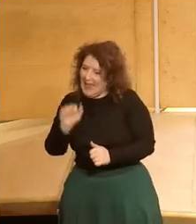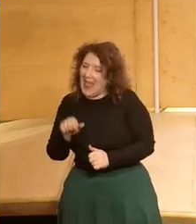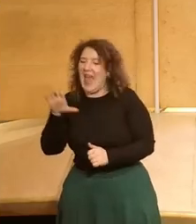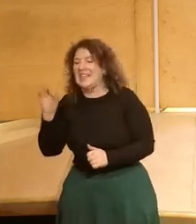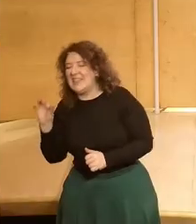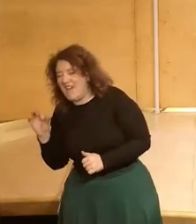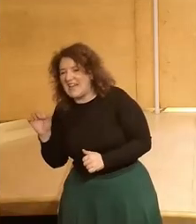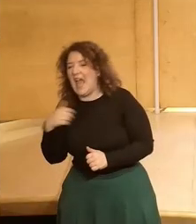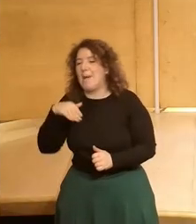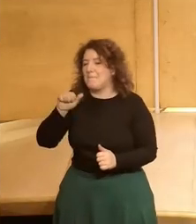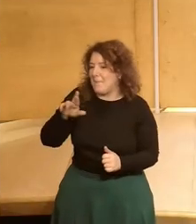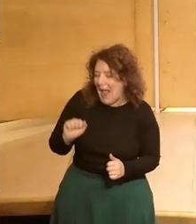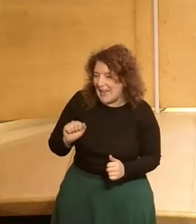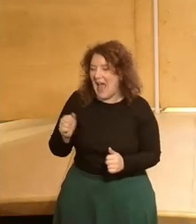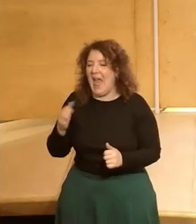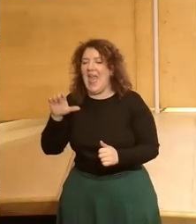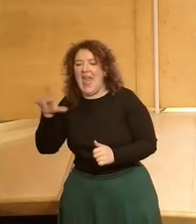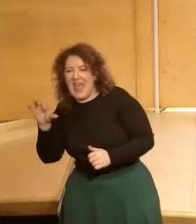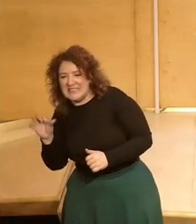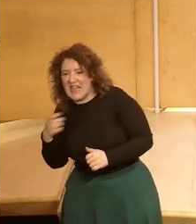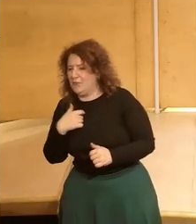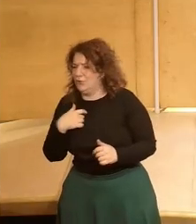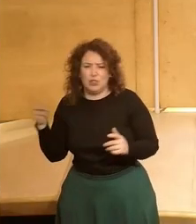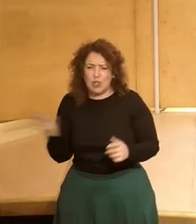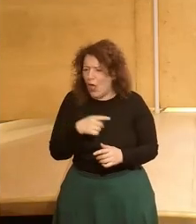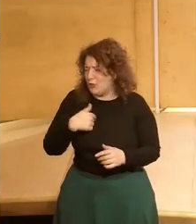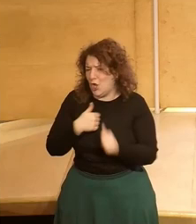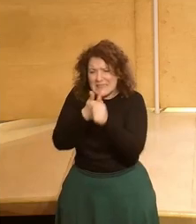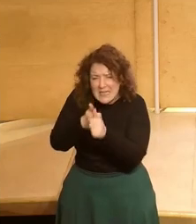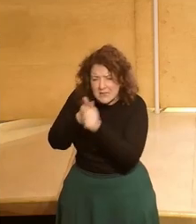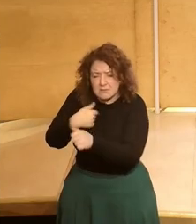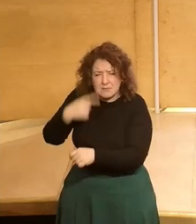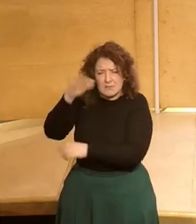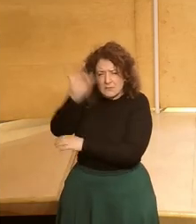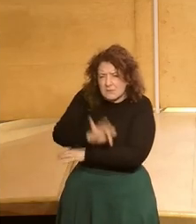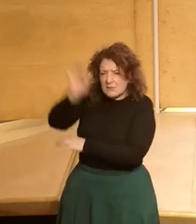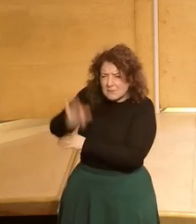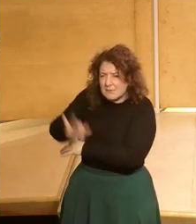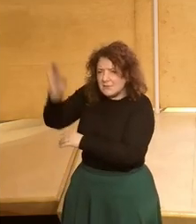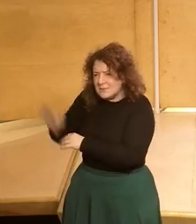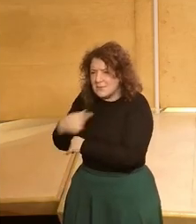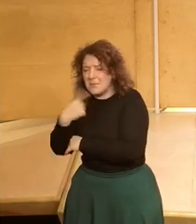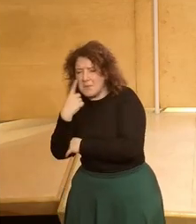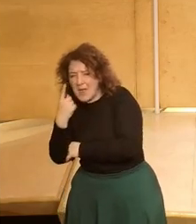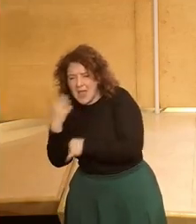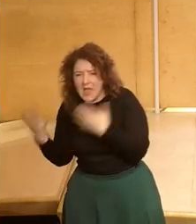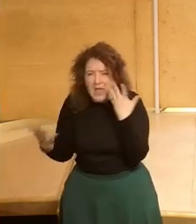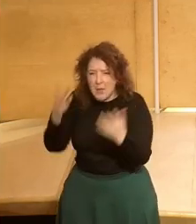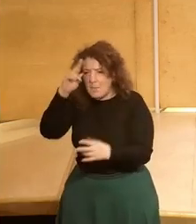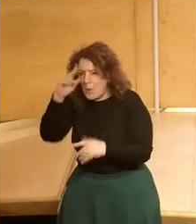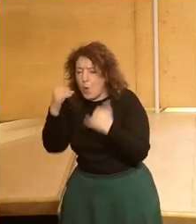Estefanía a María a Elsa a todos os sigo y me interesa muchísimo ver cuáles son esas